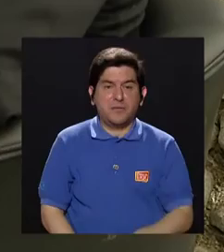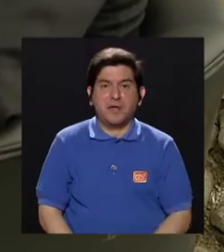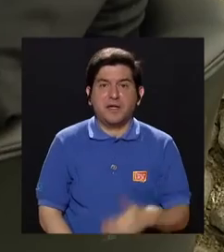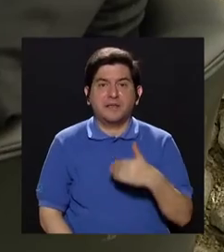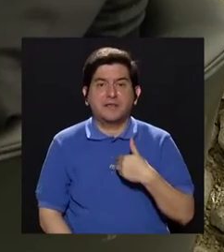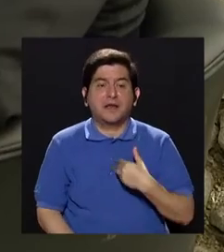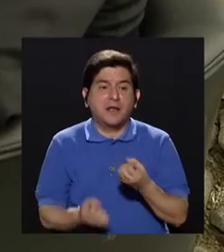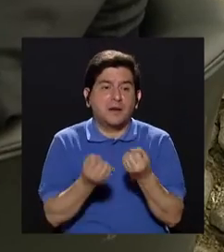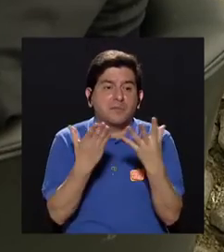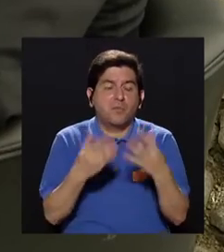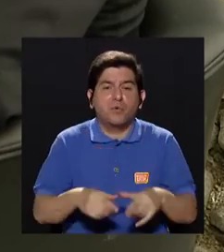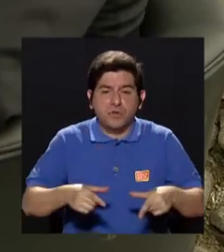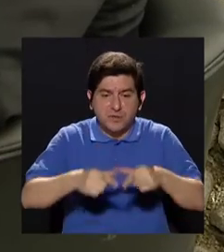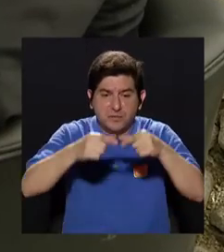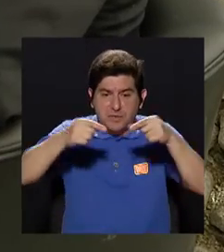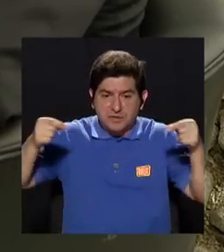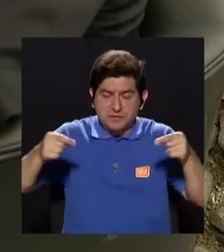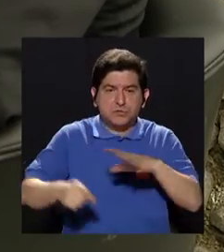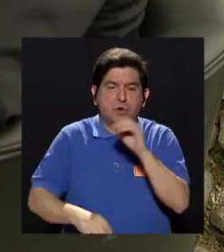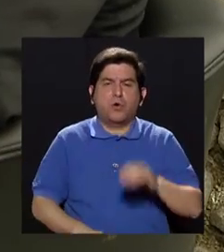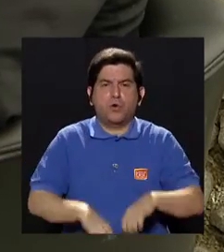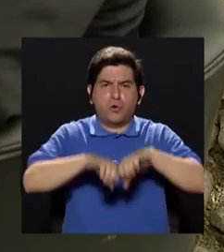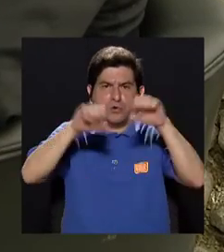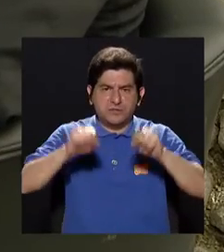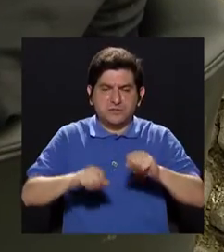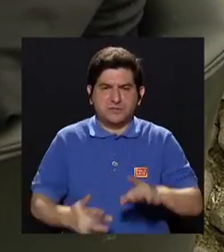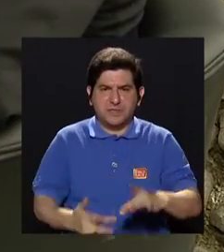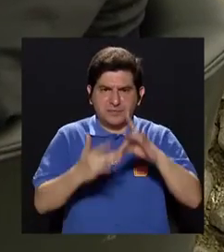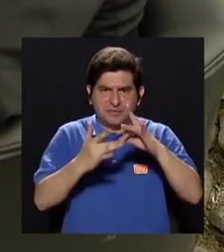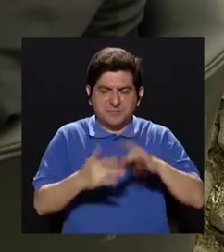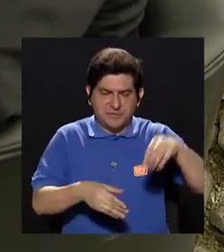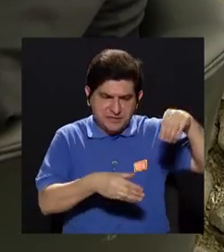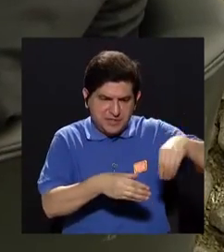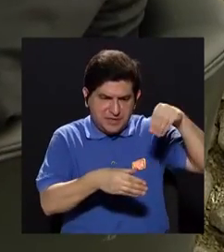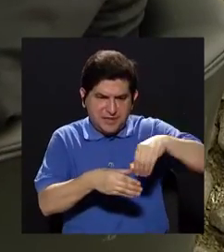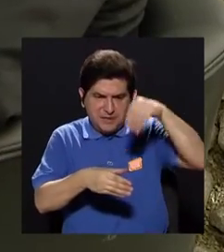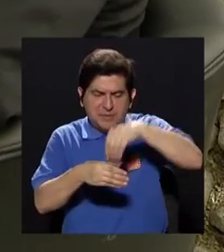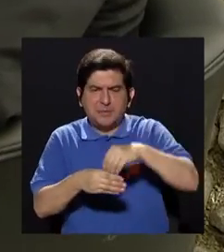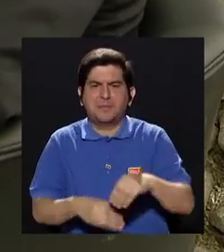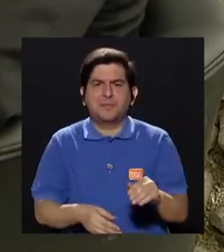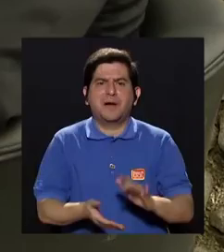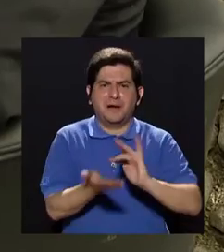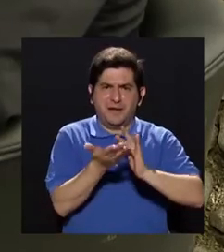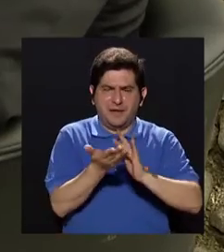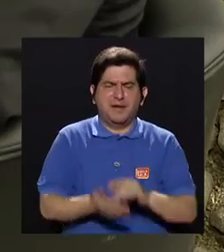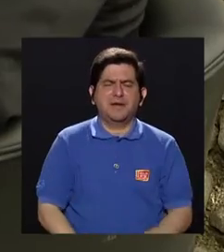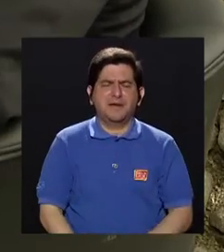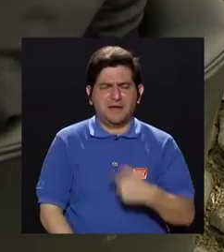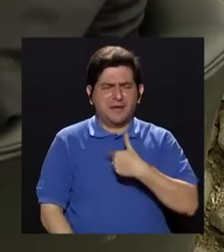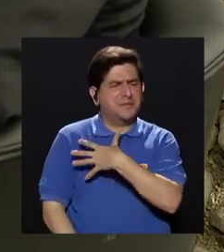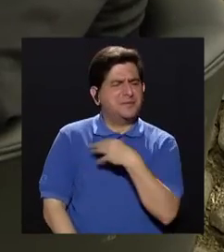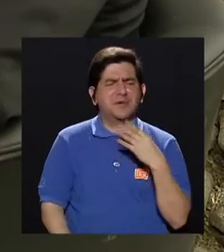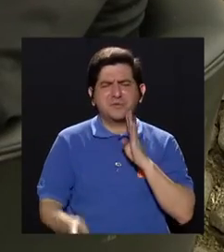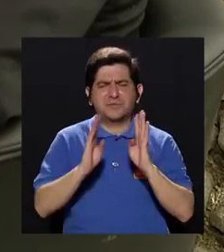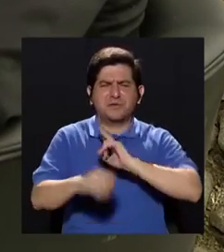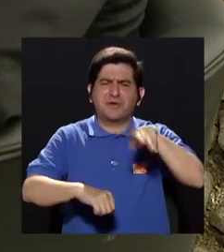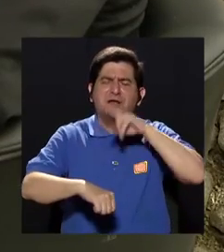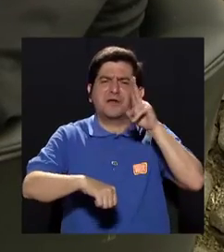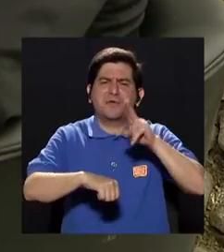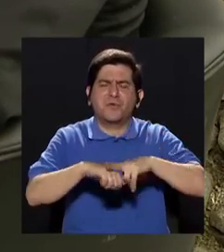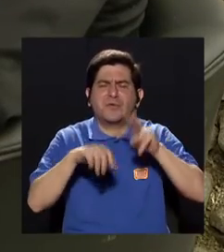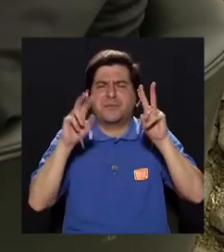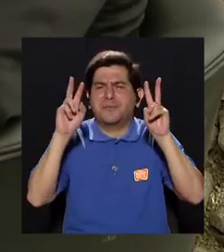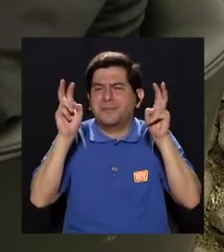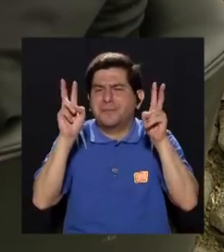¿verdad? Las bolsitas que andan, incluso hay unos pastilleros especiales, ¿verdad? Y son cualquier cantidad de pastillas al día. Me gustaría entonces hablar, ¿qué